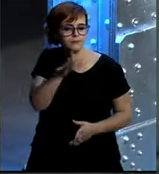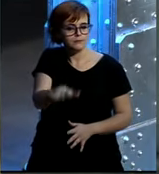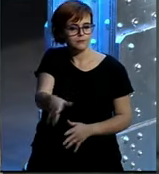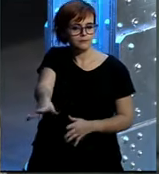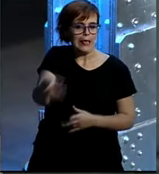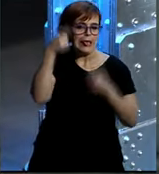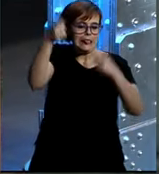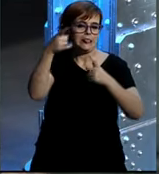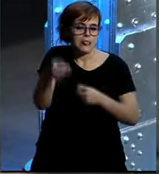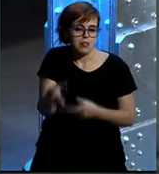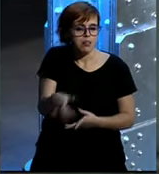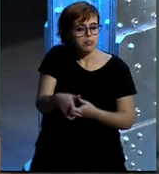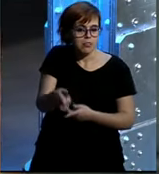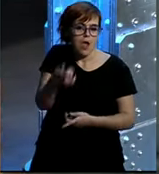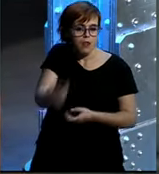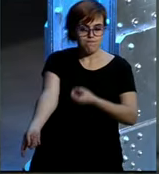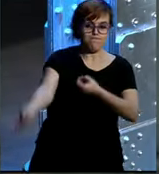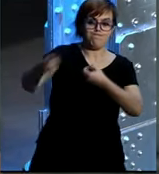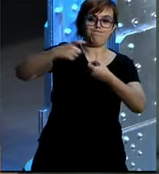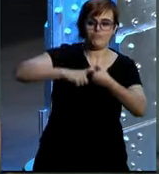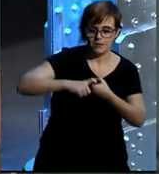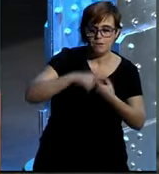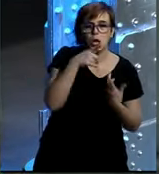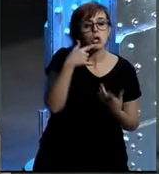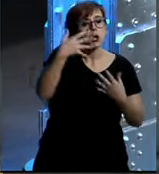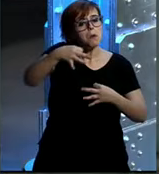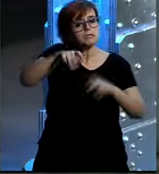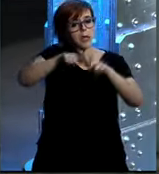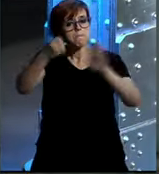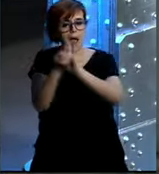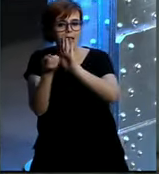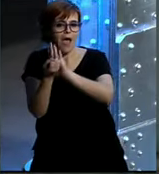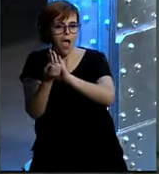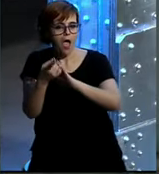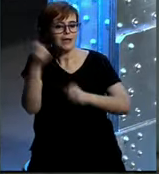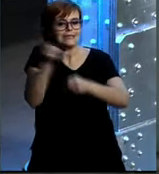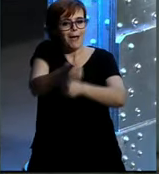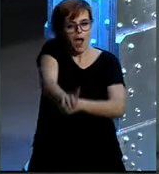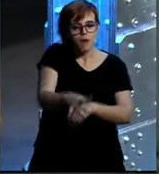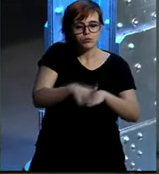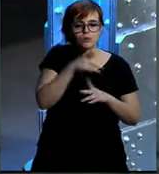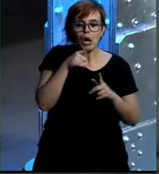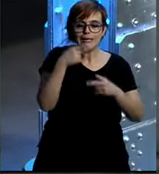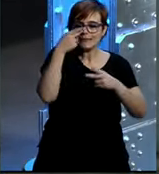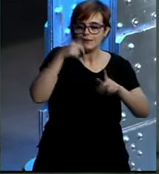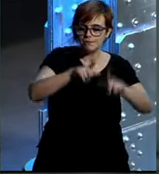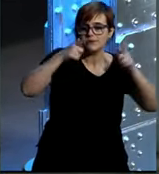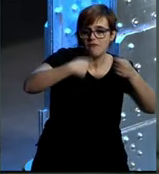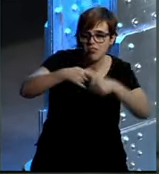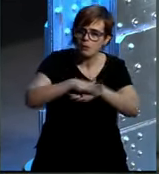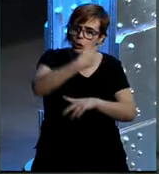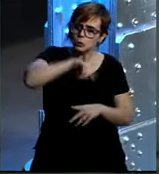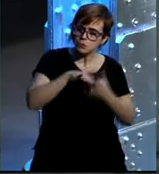corporativo, que no son los atributos que las marcas trabajan, y que nosotros, desde el punto de vista del grupo, bueno, pues empezamos a crear